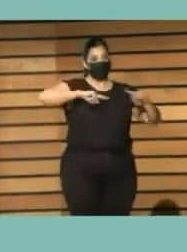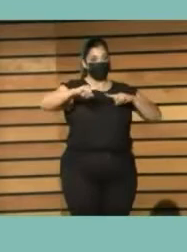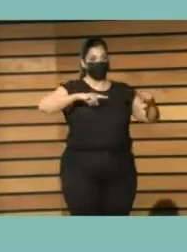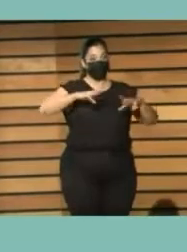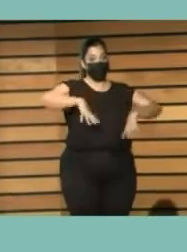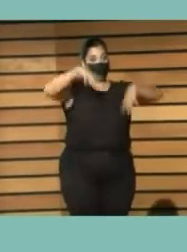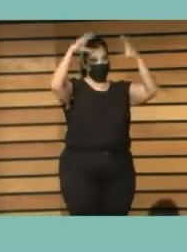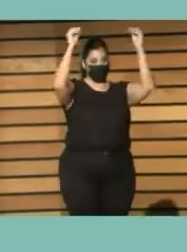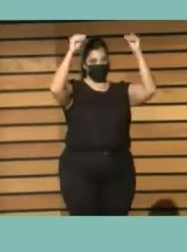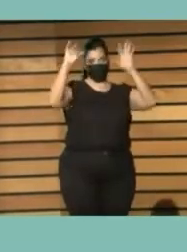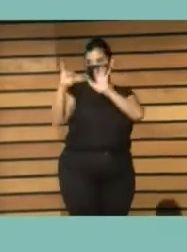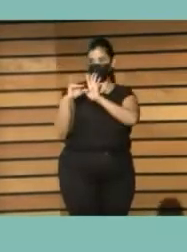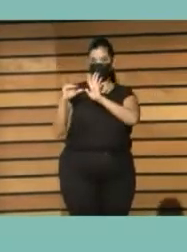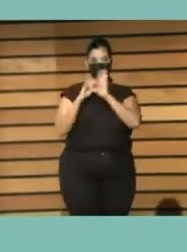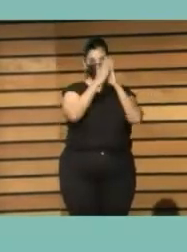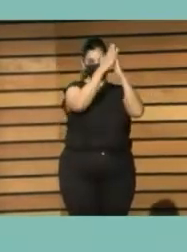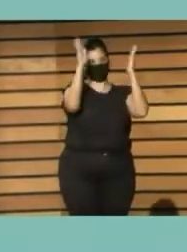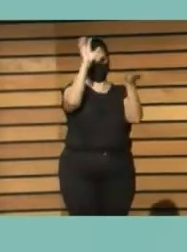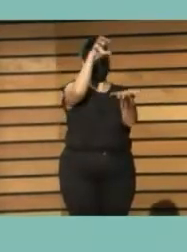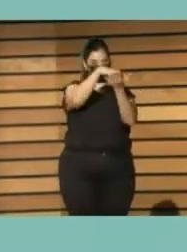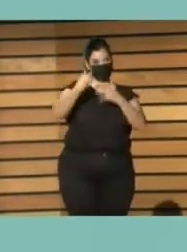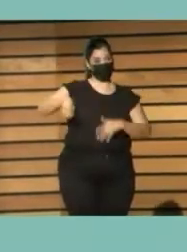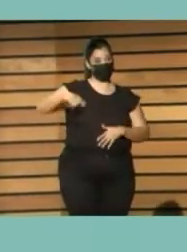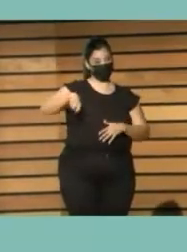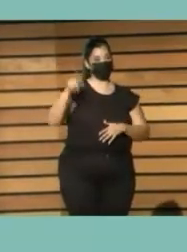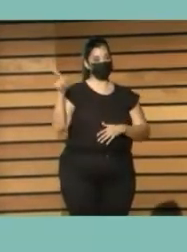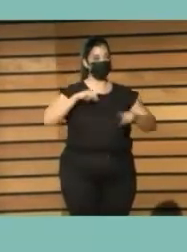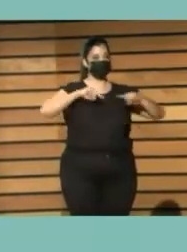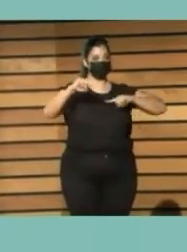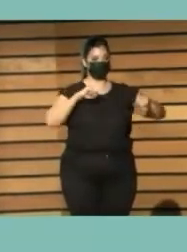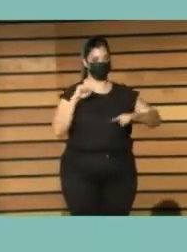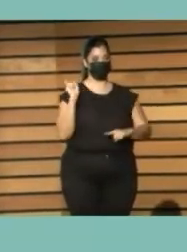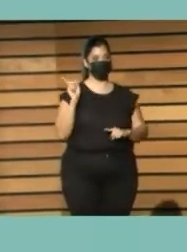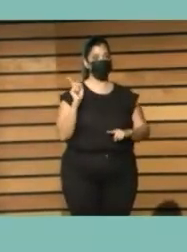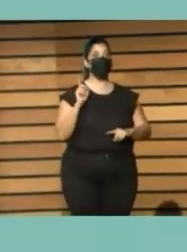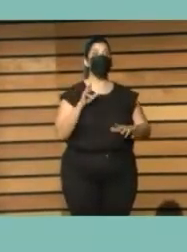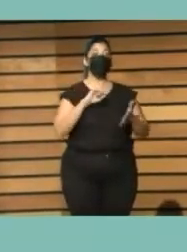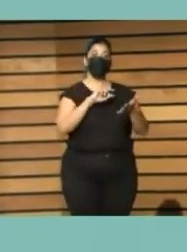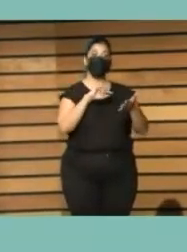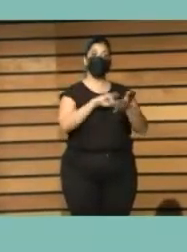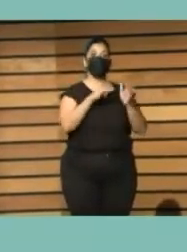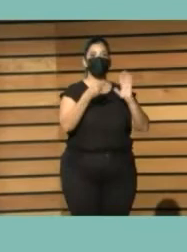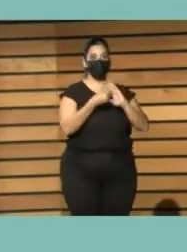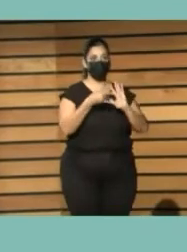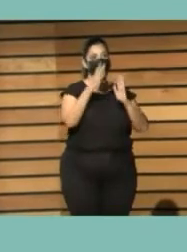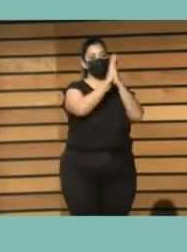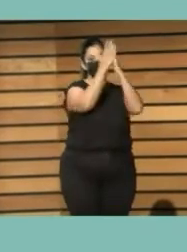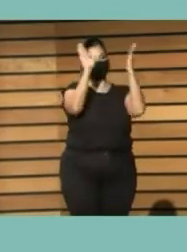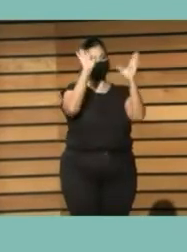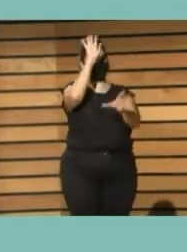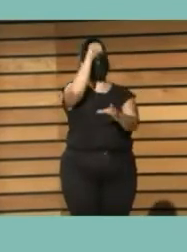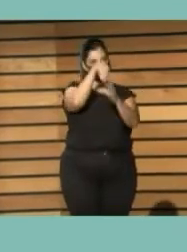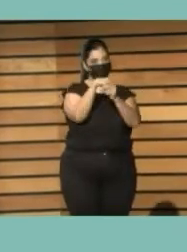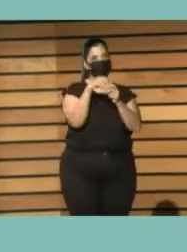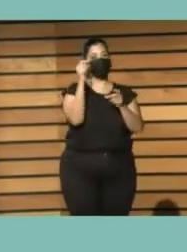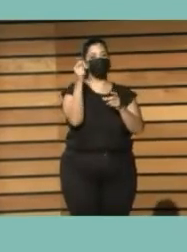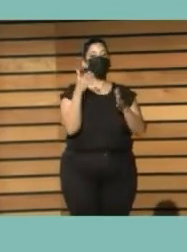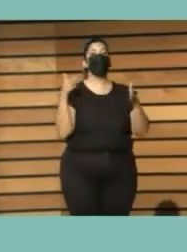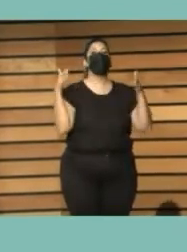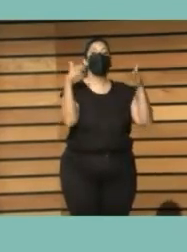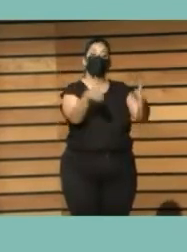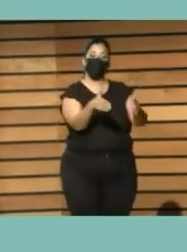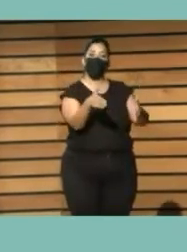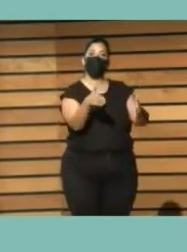aquí cerquita, desde 1992 que nos aportará su experiencia con los proyectos que ha desarrollado la biblioteca que se enfocan en promover el